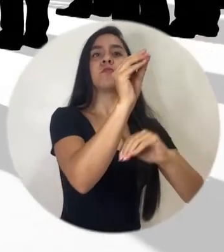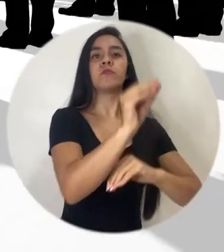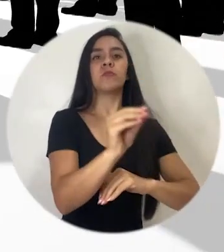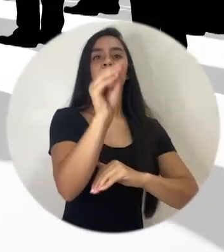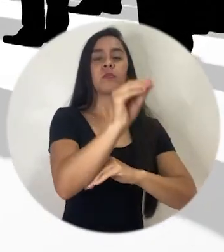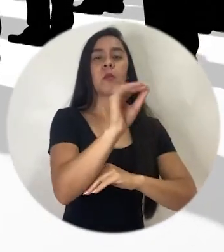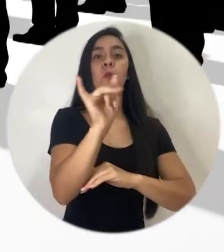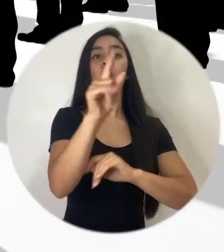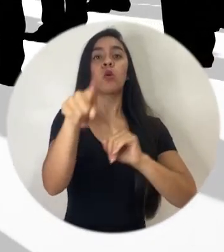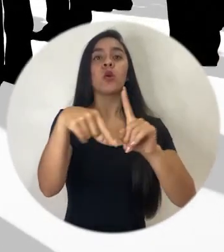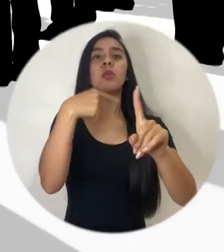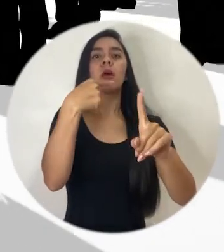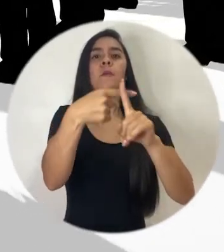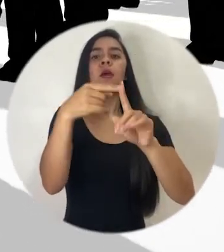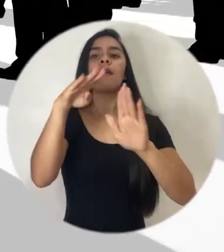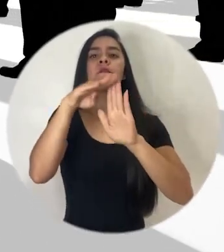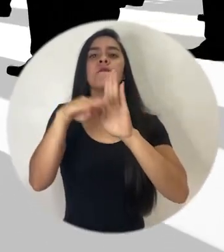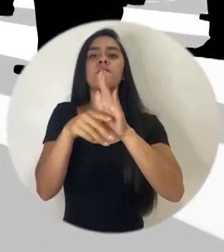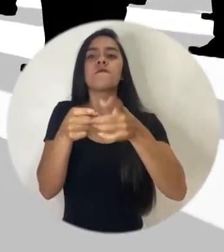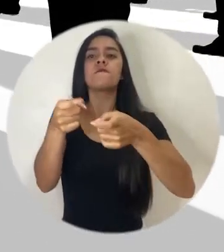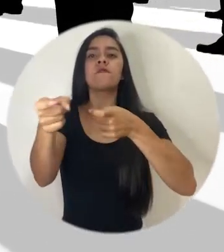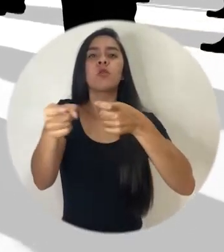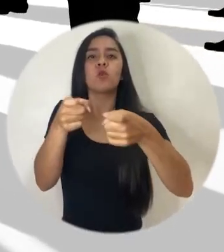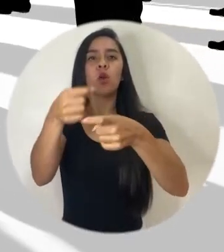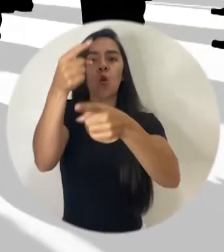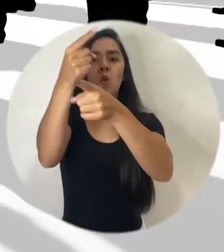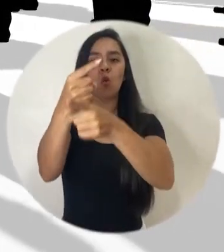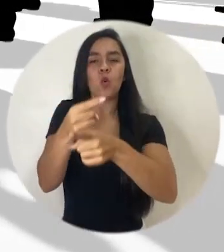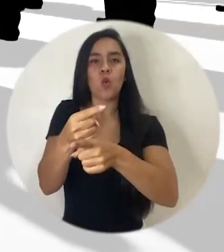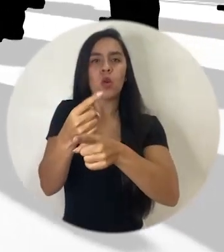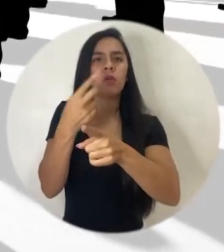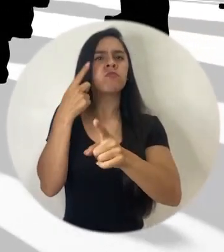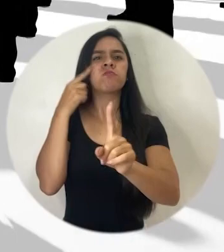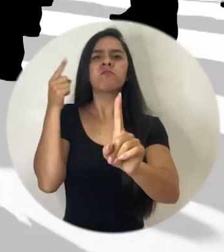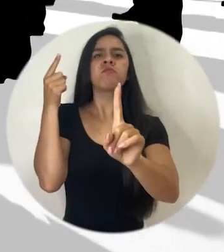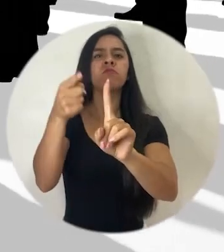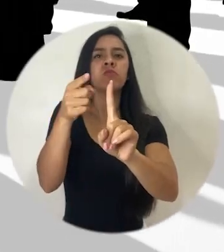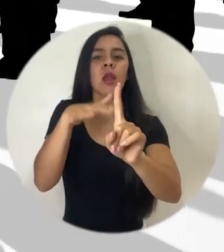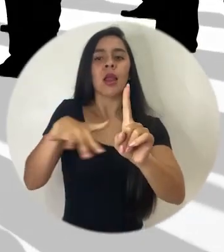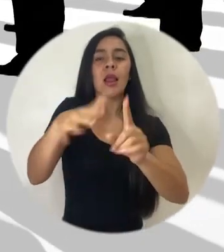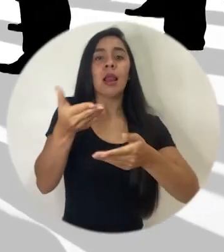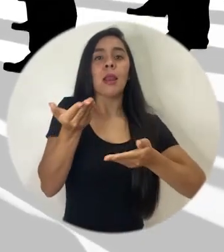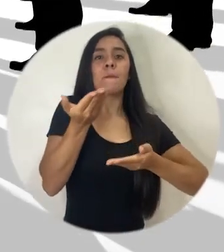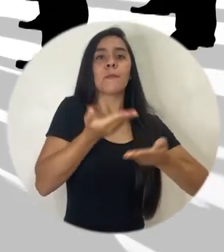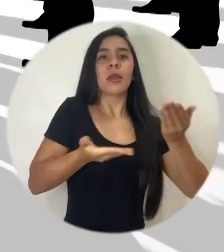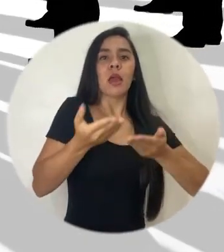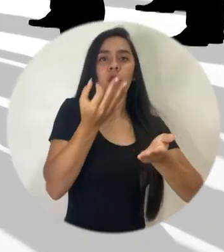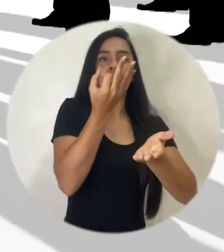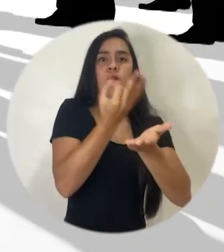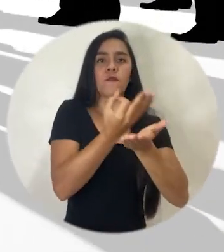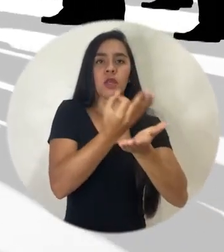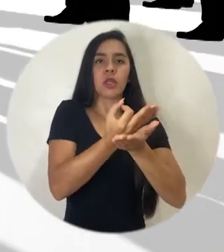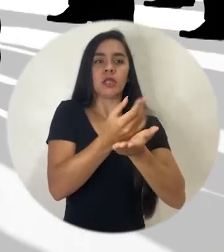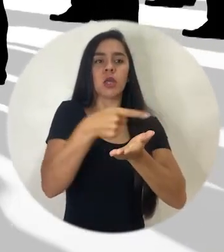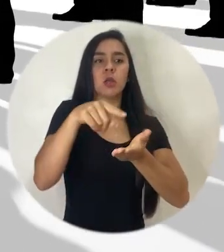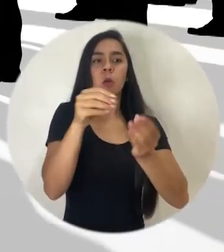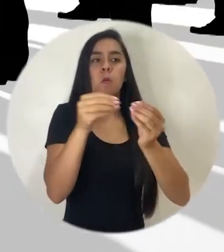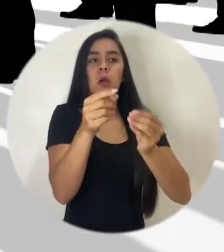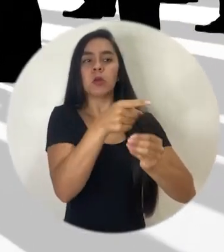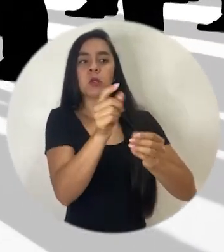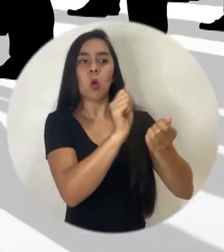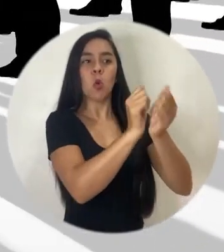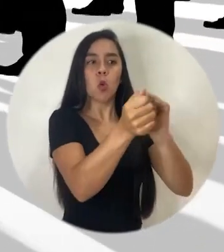serie de regulaciones prudenciales para que el mercado financiero, digamos, se vuelva mucho más